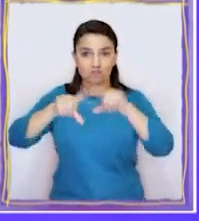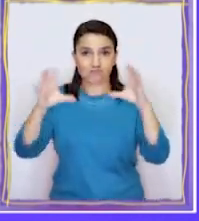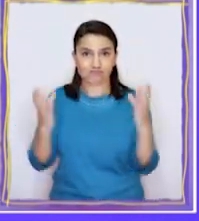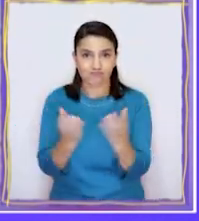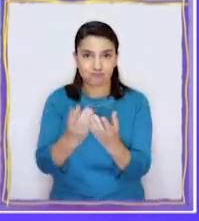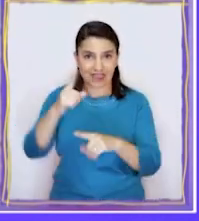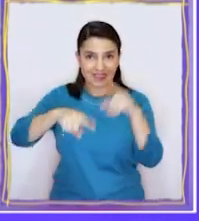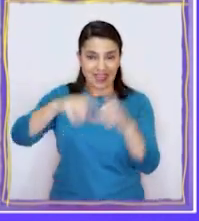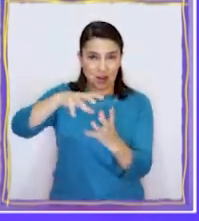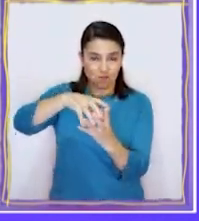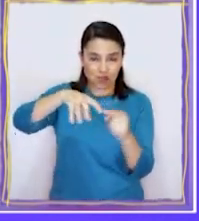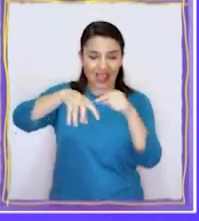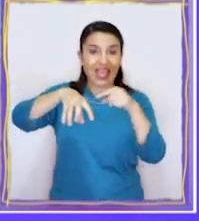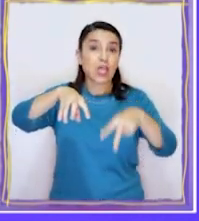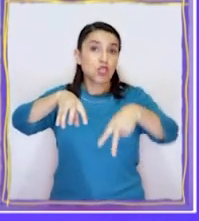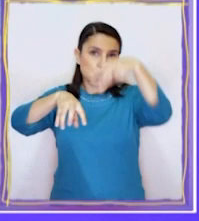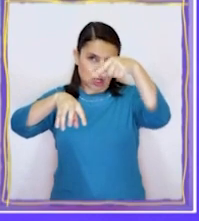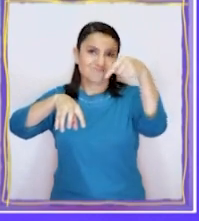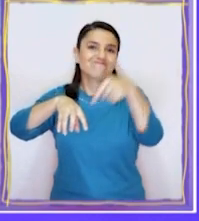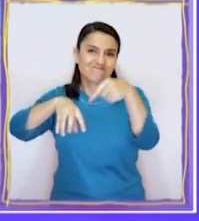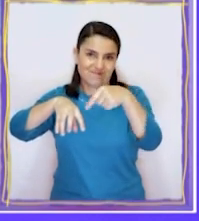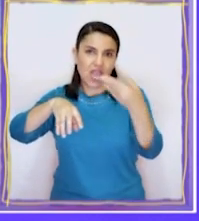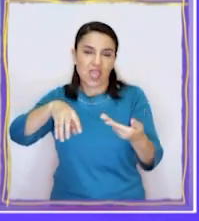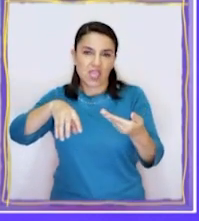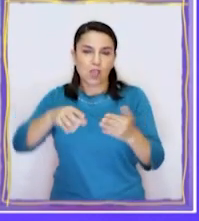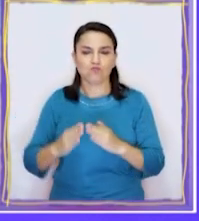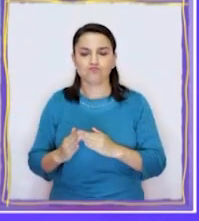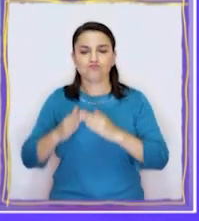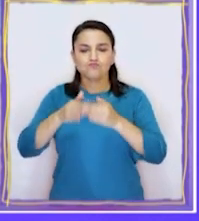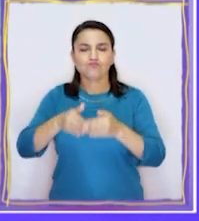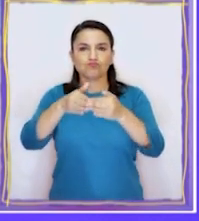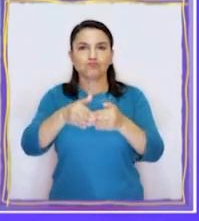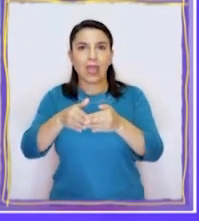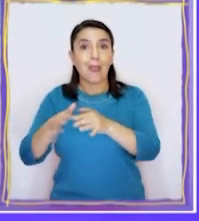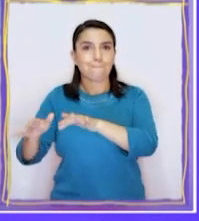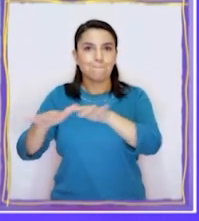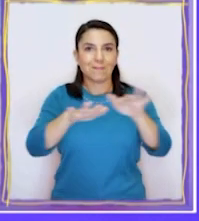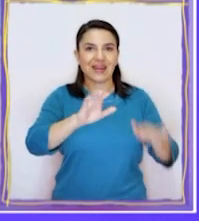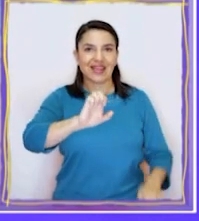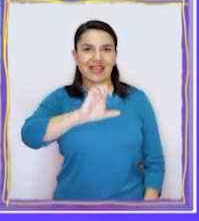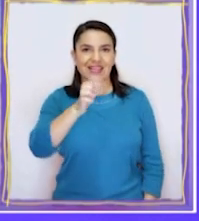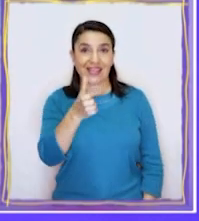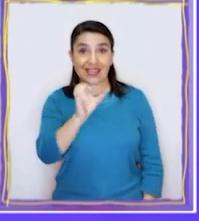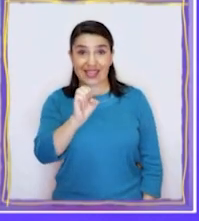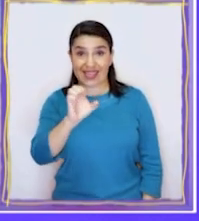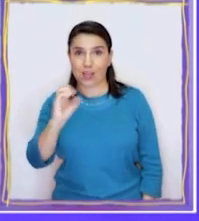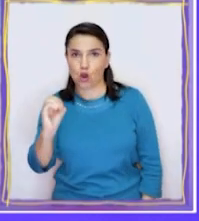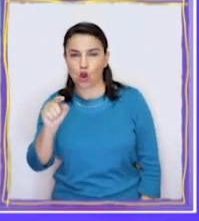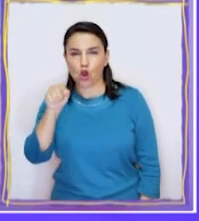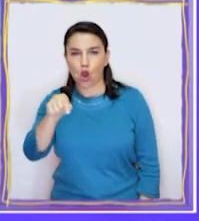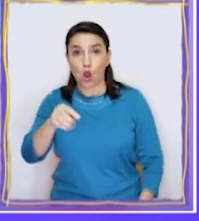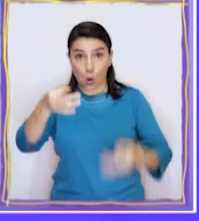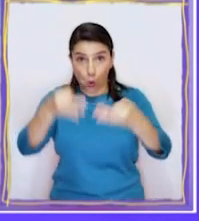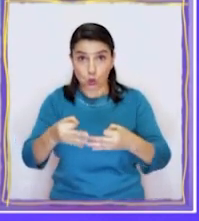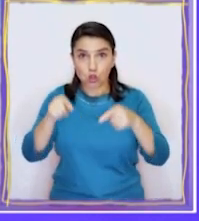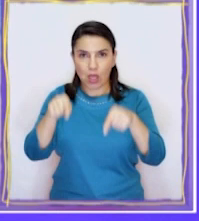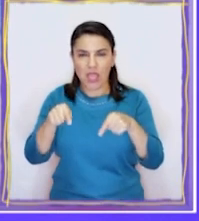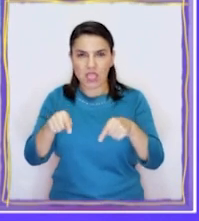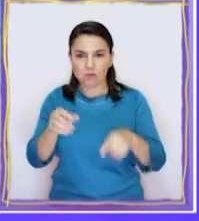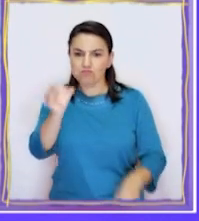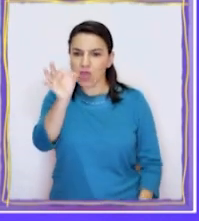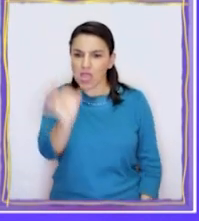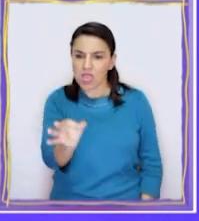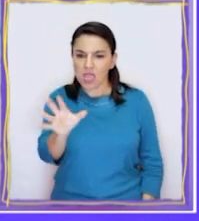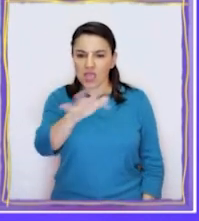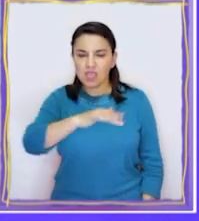hemisferio norte de nuestro planeta. Aquí íbamos navegando por el mar Egeo, que está justo acá. Y llegamos a